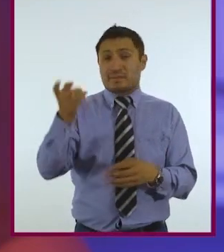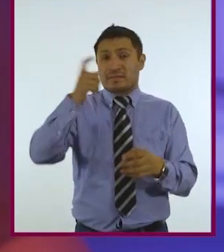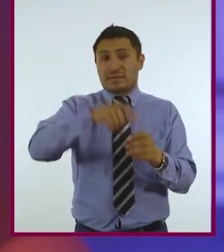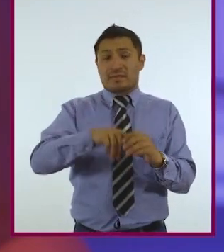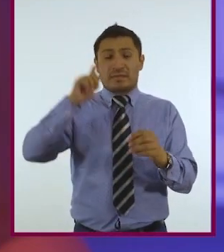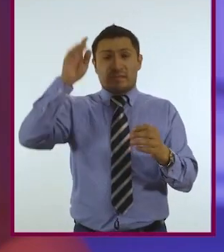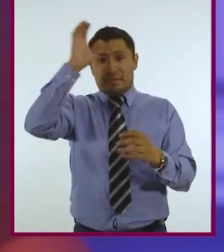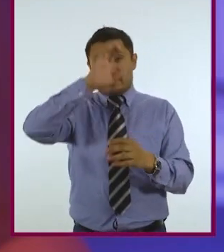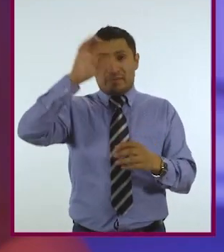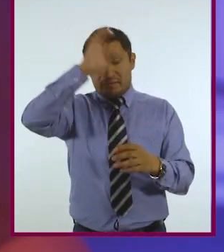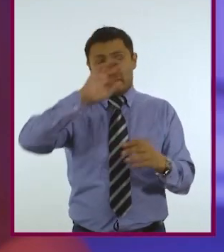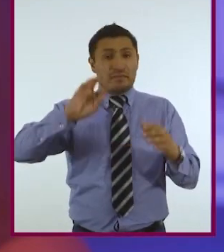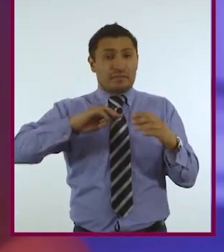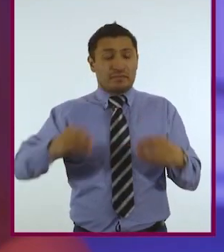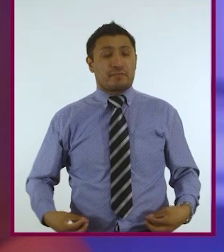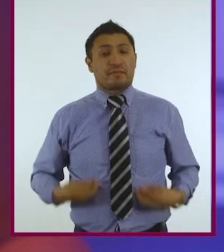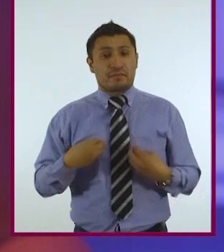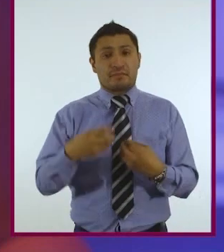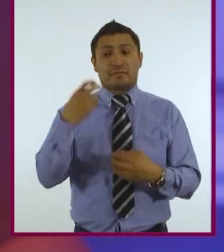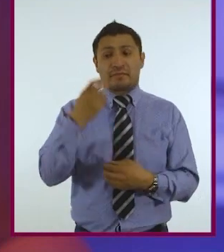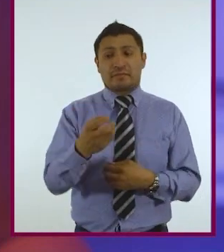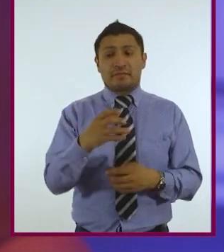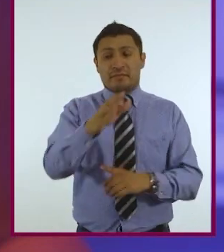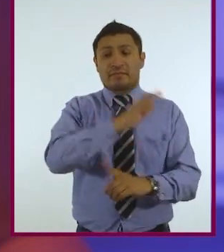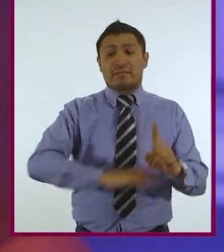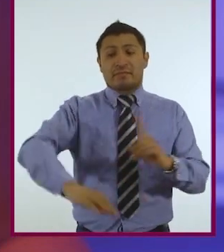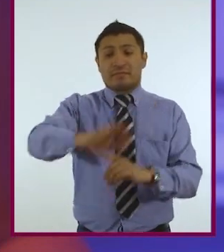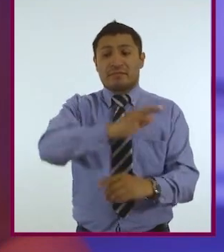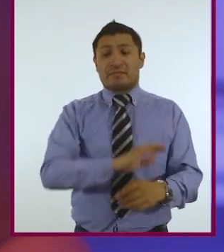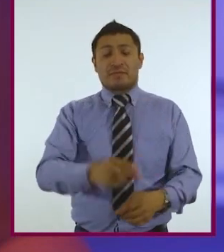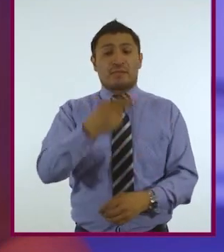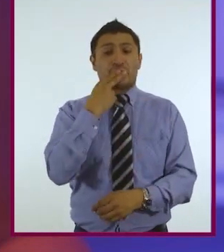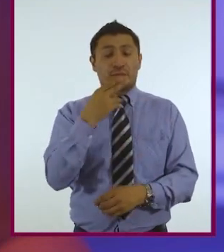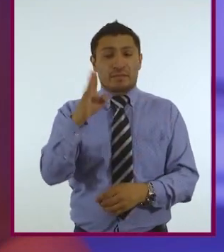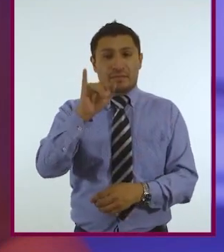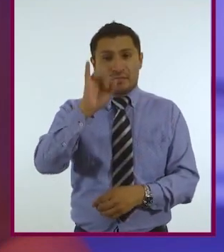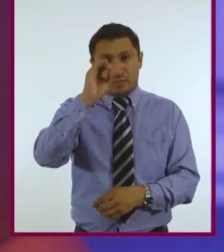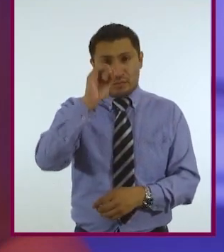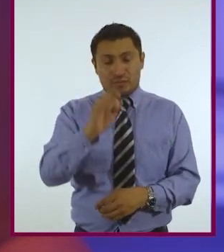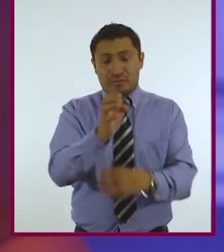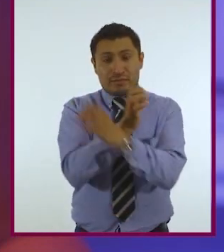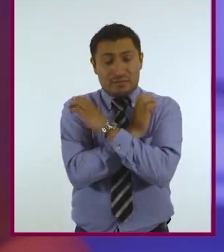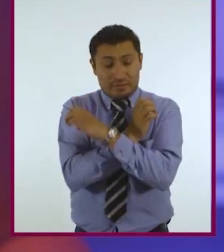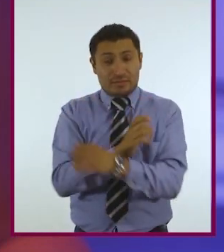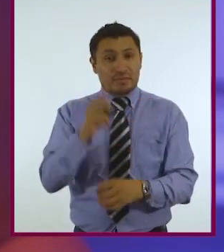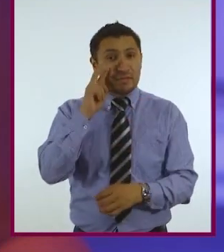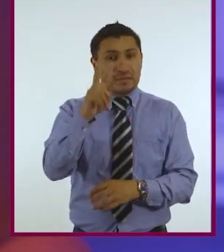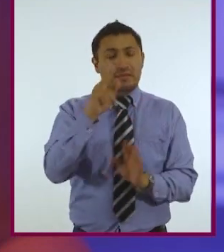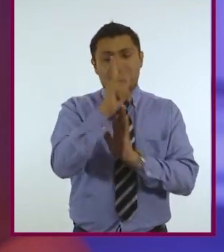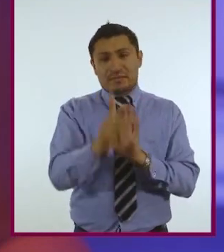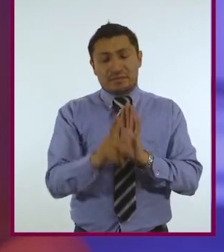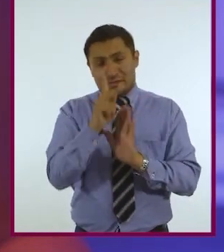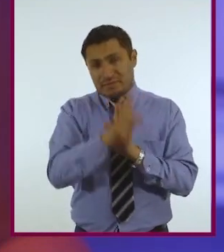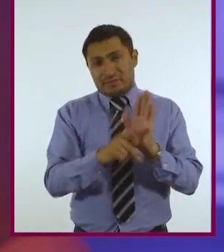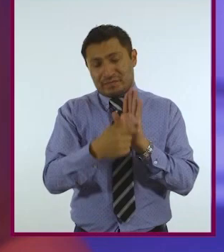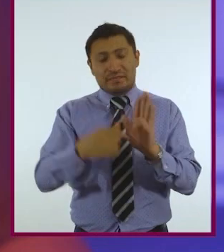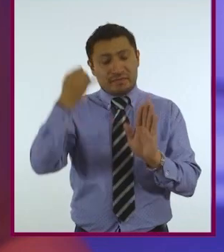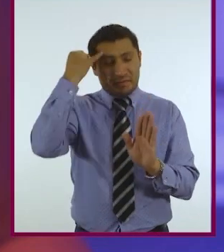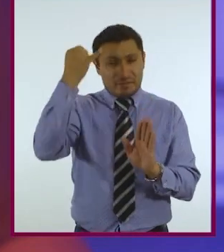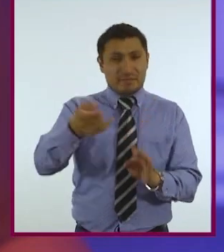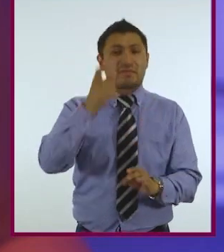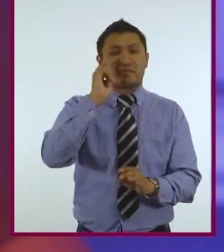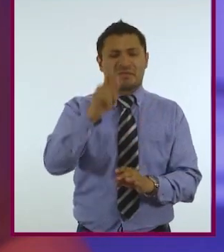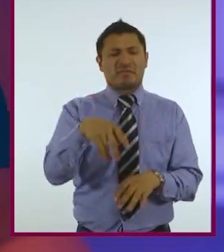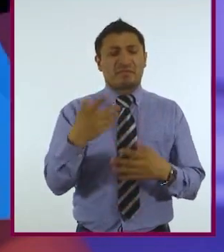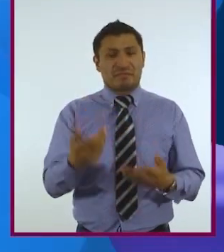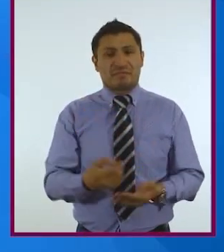con las ciencias de la vida. Este es uno de los ámbitos de los que se ocupa la bioética. Checa la siguiente cápsula para que nos demos una idea de lo